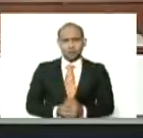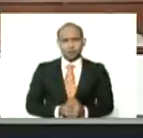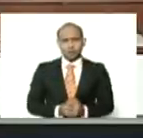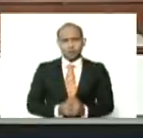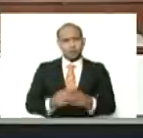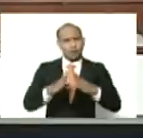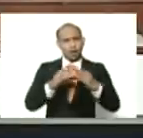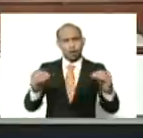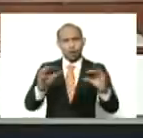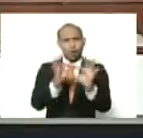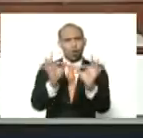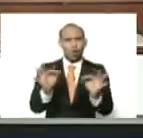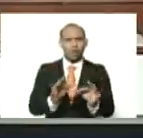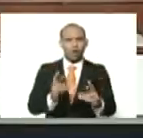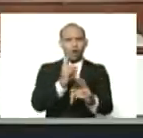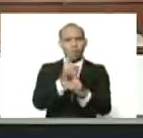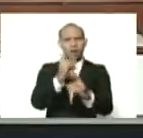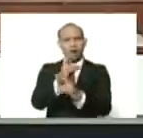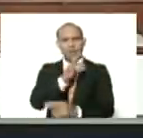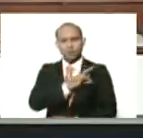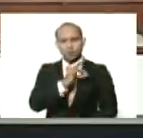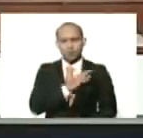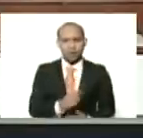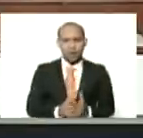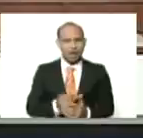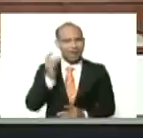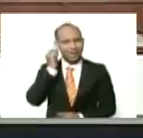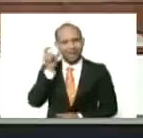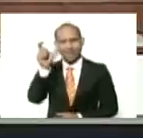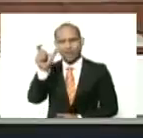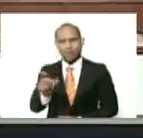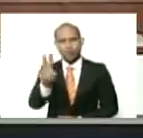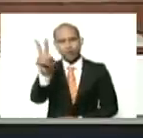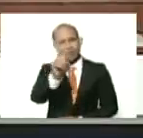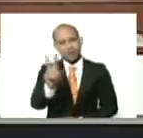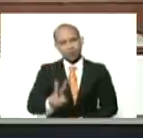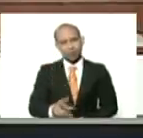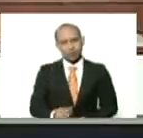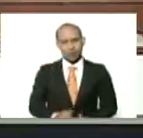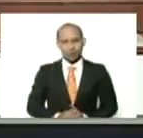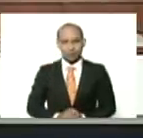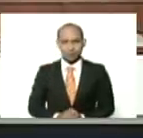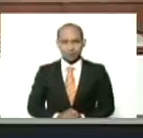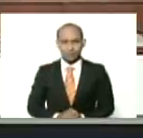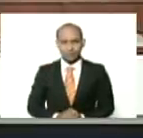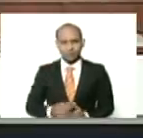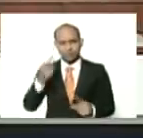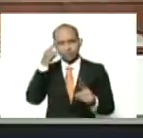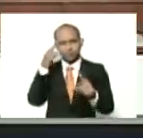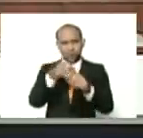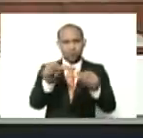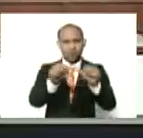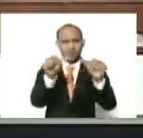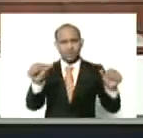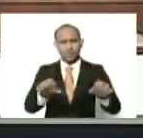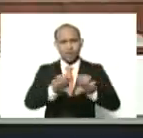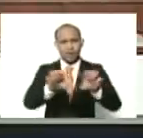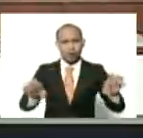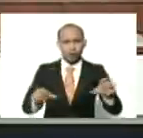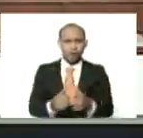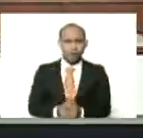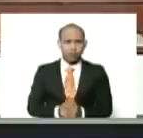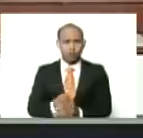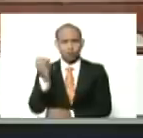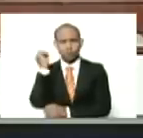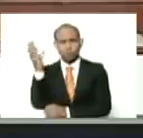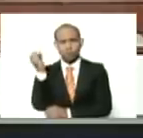todo lo que tiene que ver, con las redes sociales, de la mujer venezolana, para el sistema de educación, del